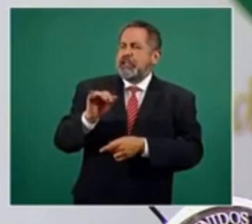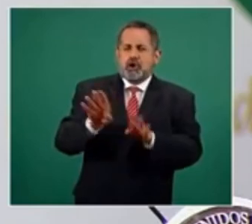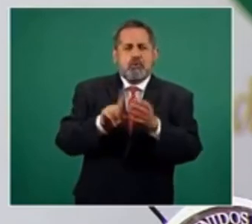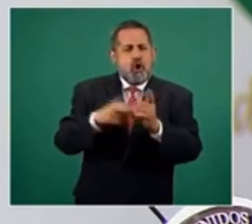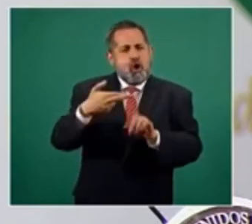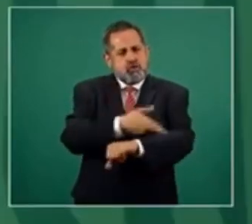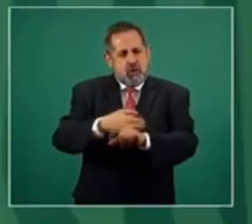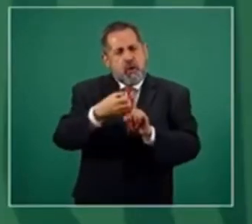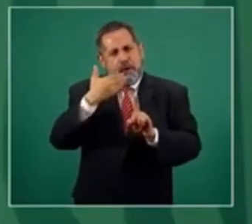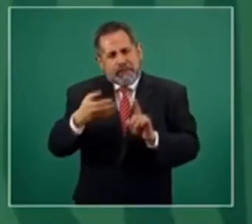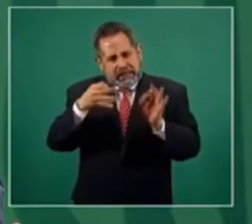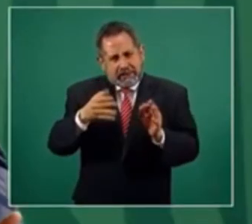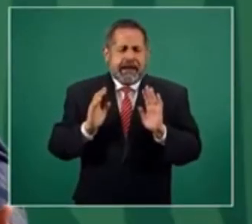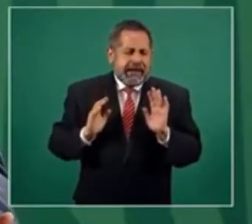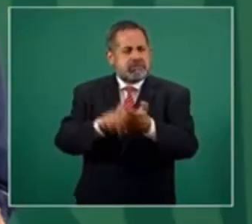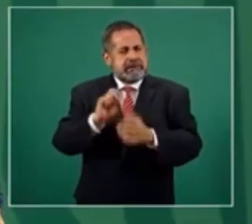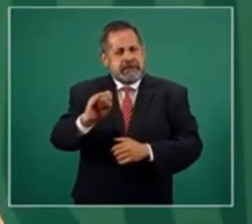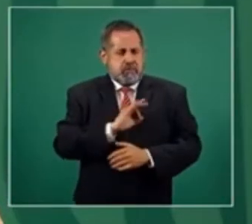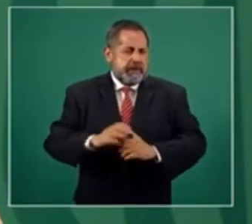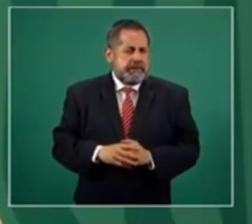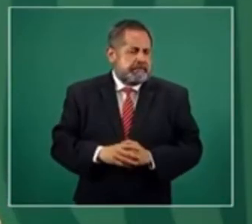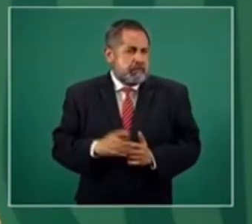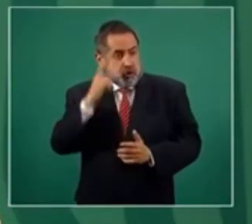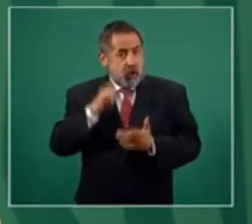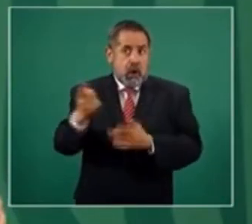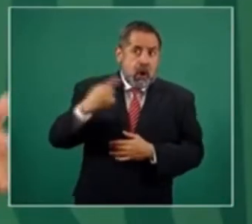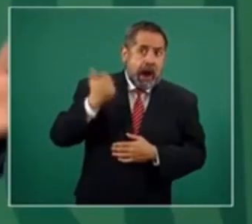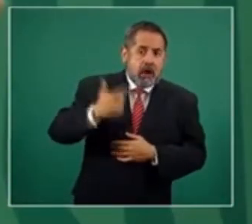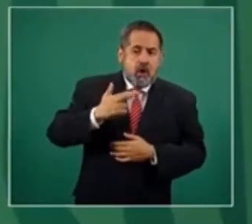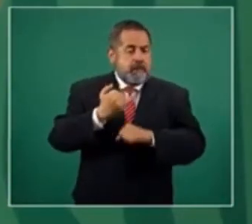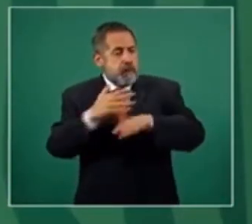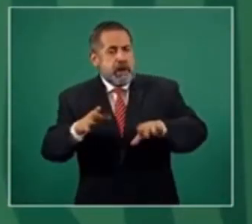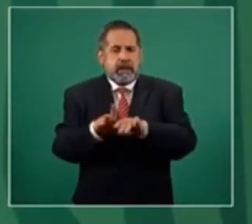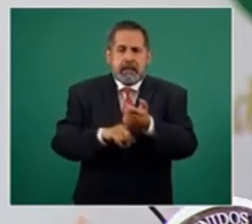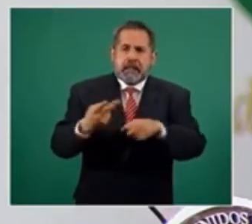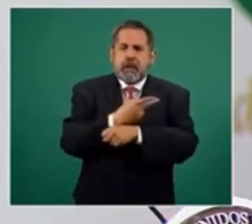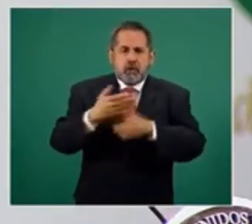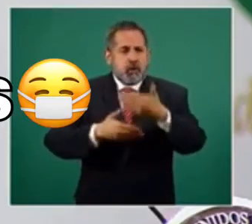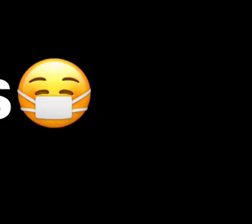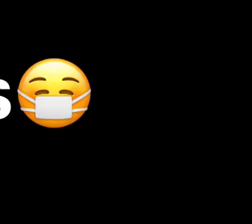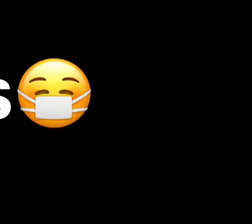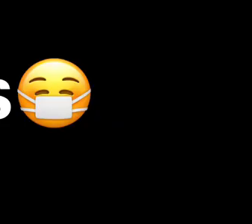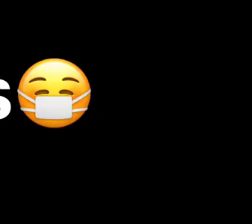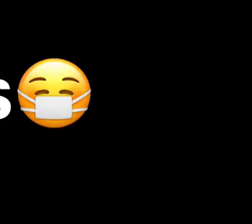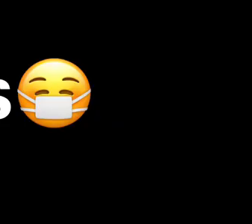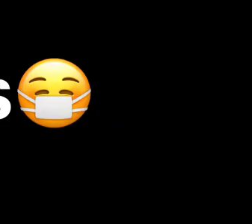haber información en lo general. Sí pueden informar cómo va el proceso.